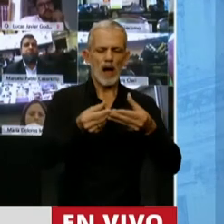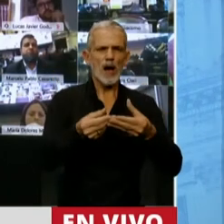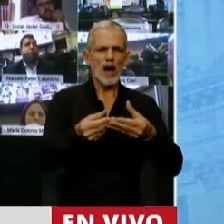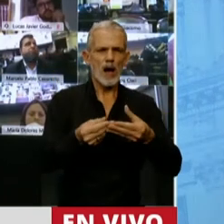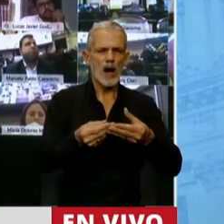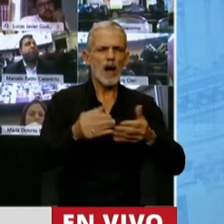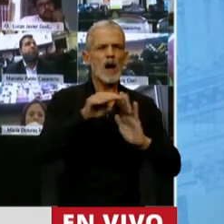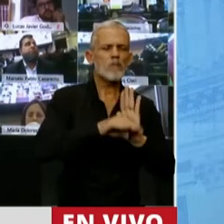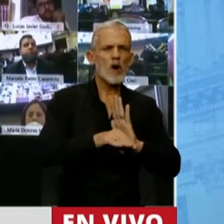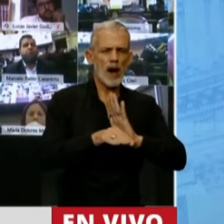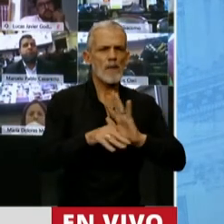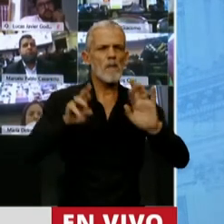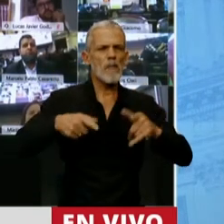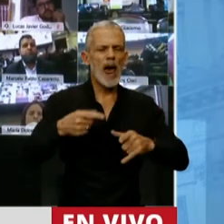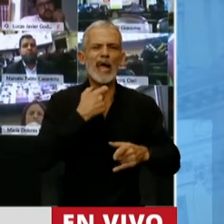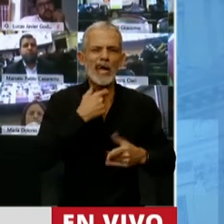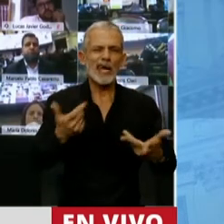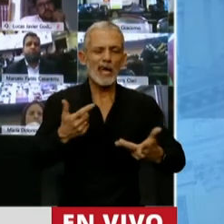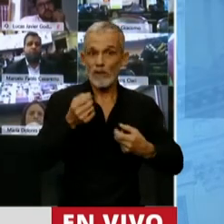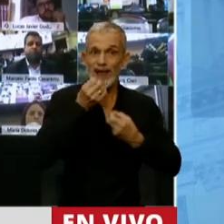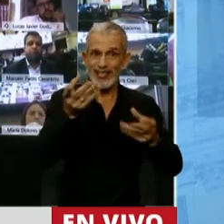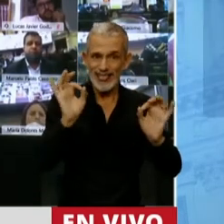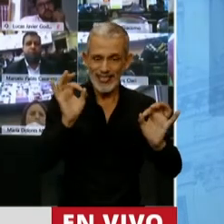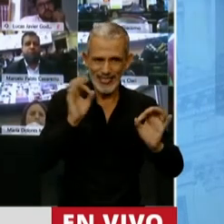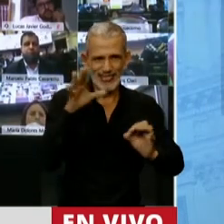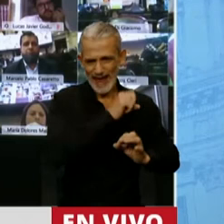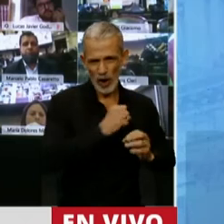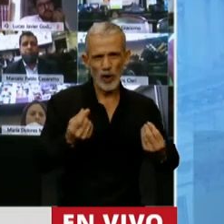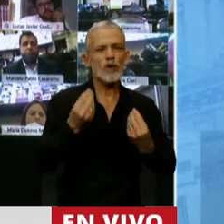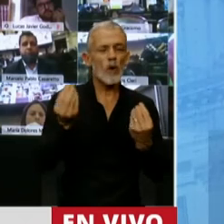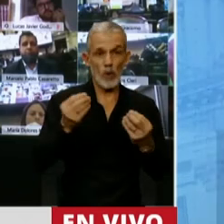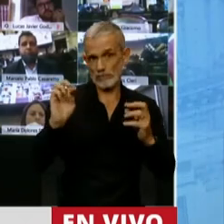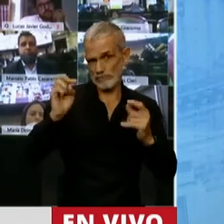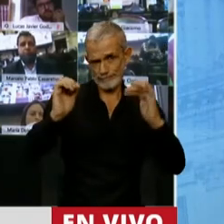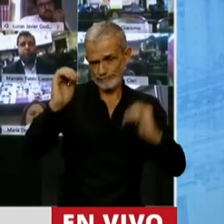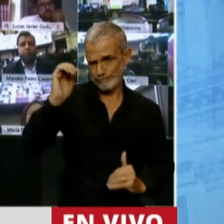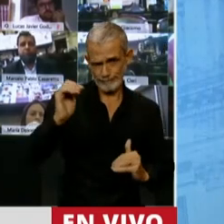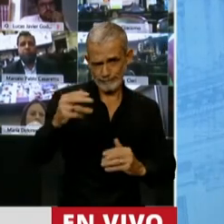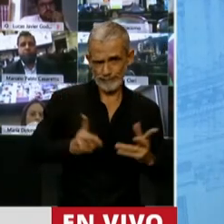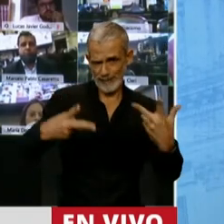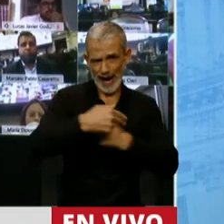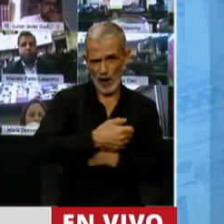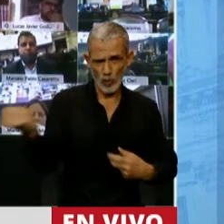es el programa alternativo que no se dice explícitamente, que es un programa de devaluación y ajuste.